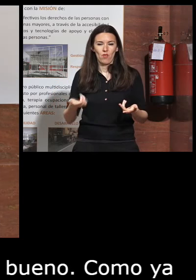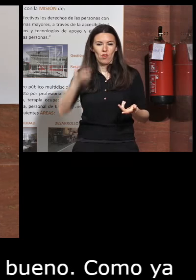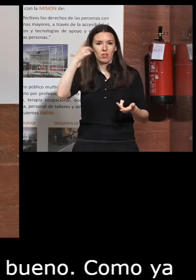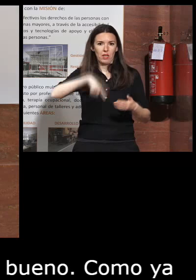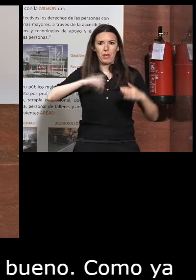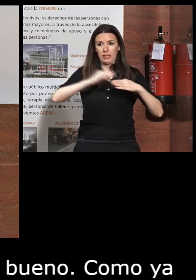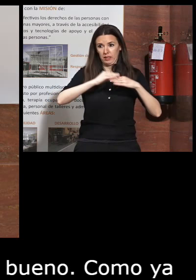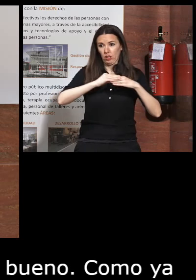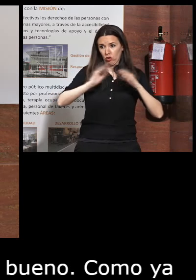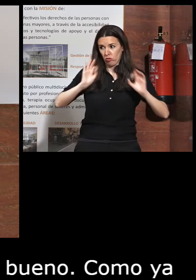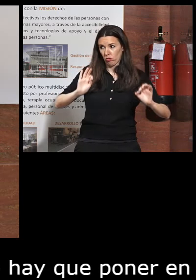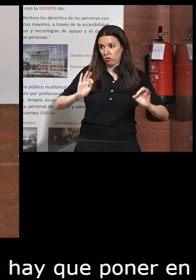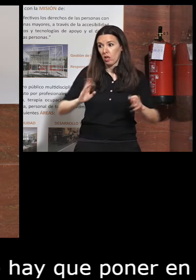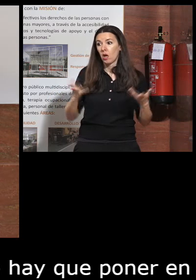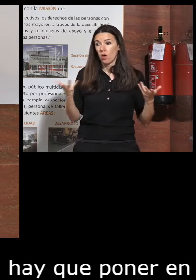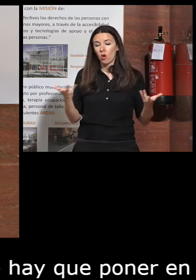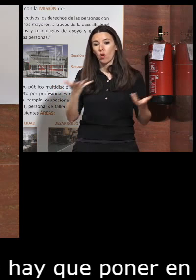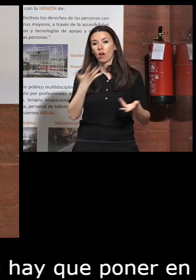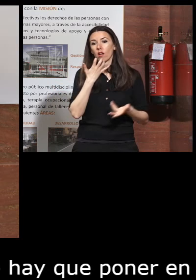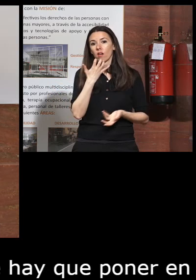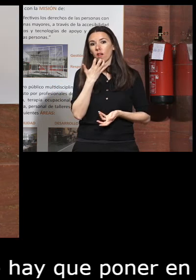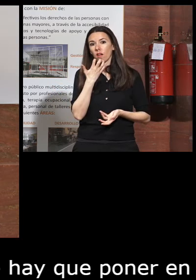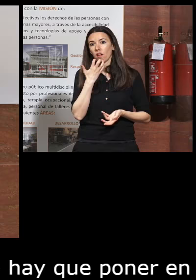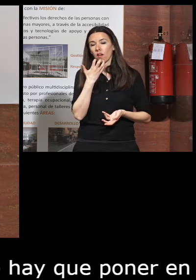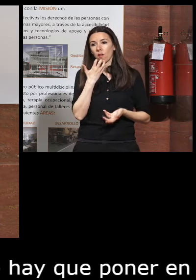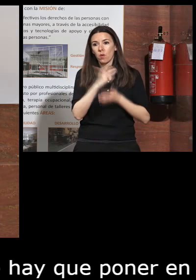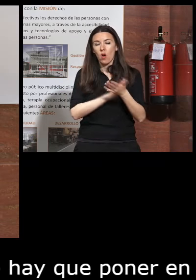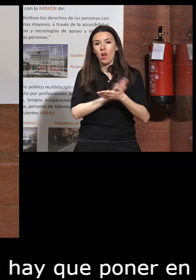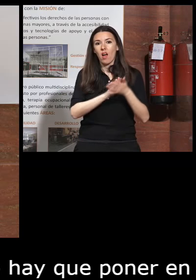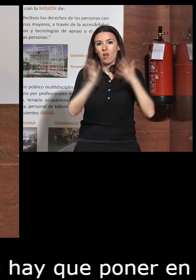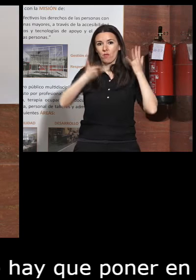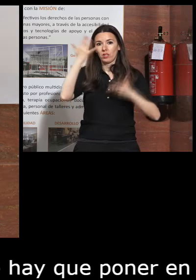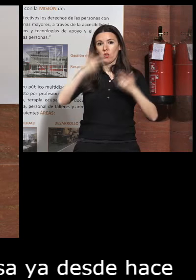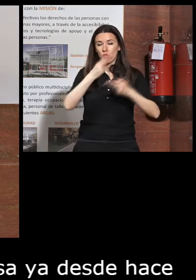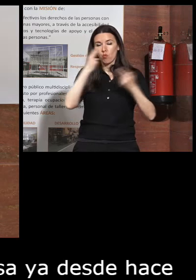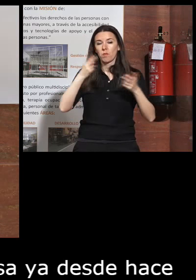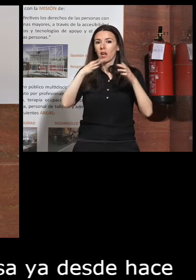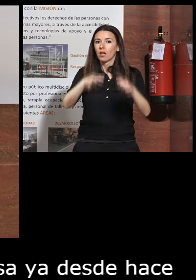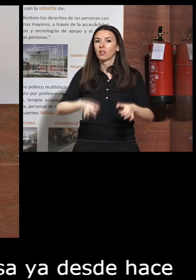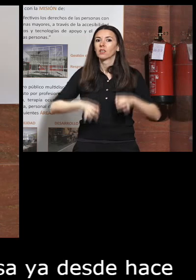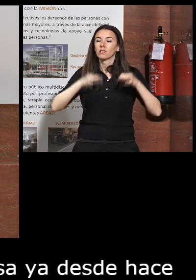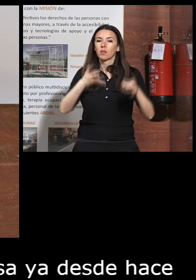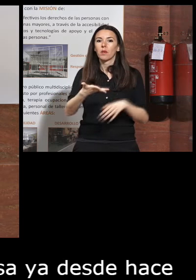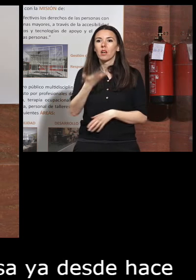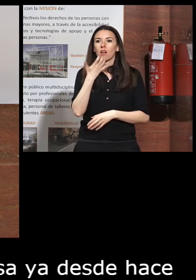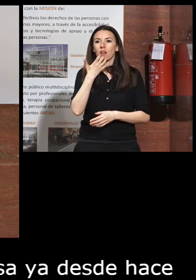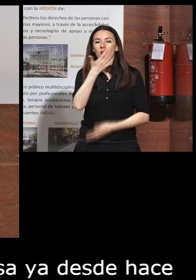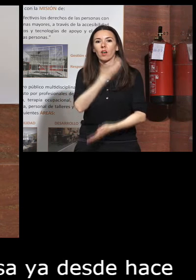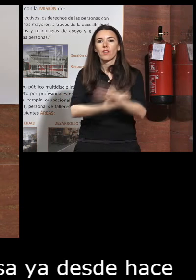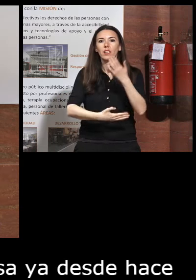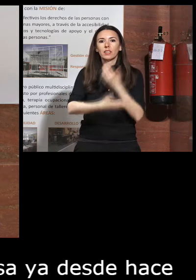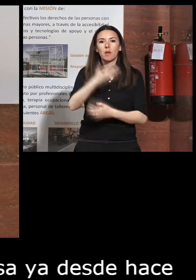del inserso pero bueno por poner un ejemplo que esto hablamos de la administración pública yo siempre también pongo de ejemplo la discapacidad